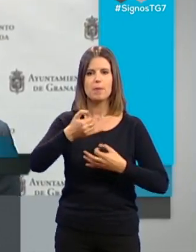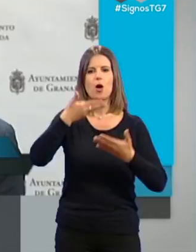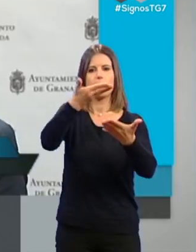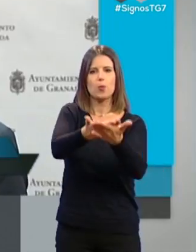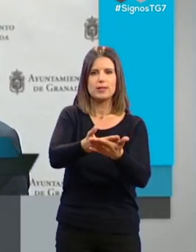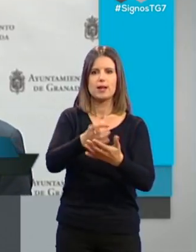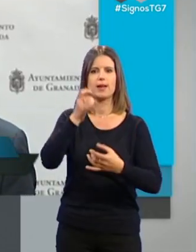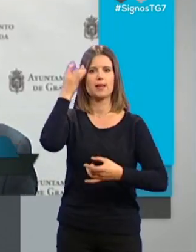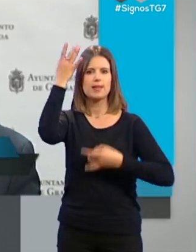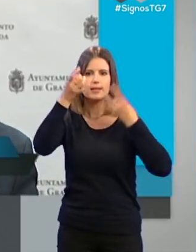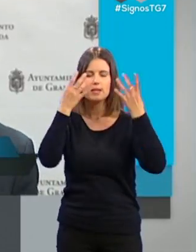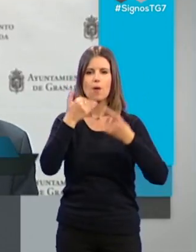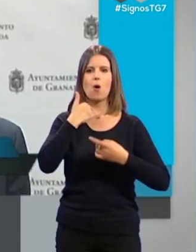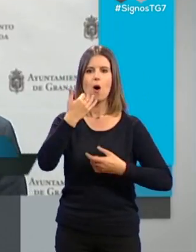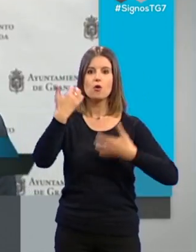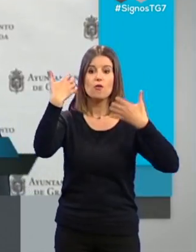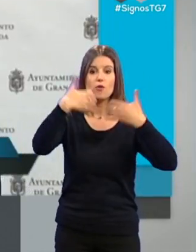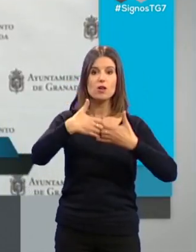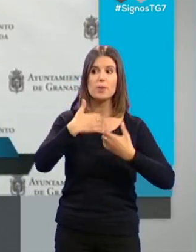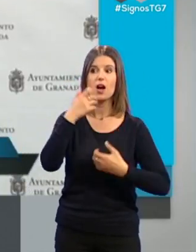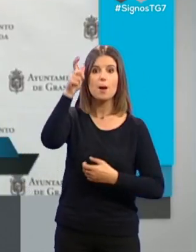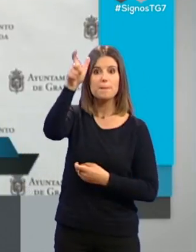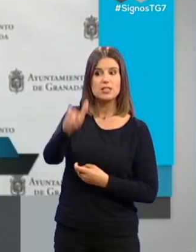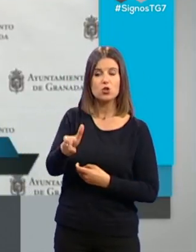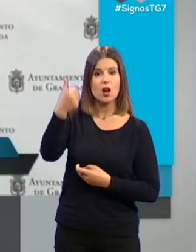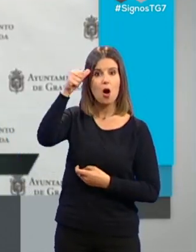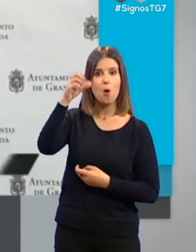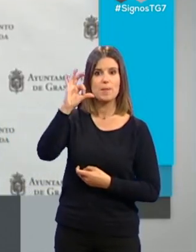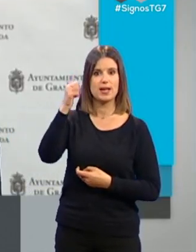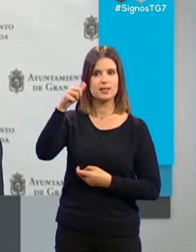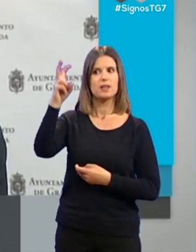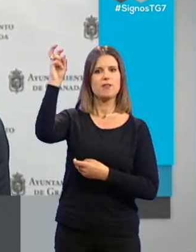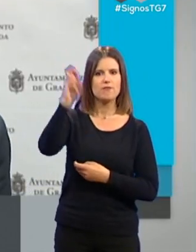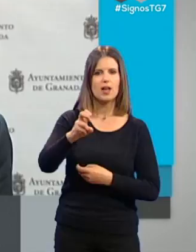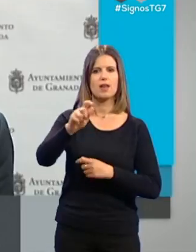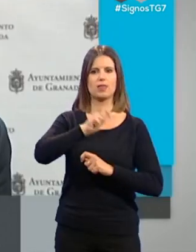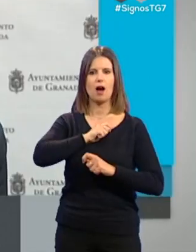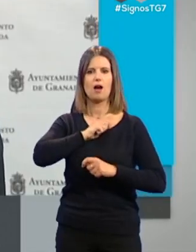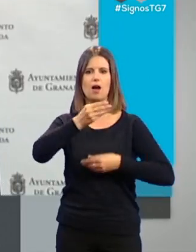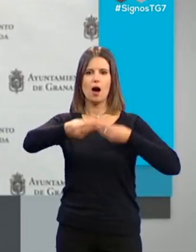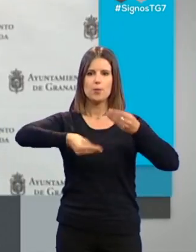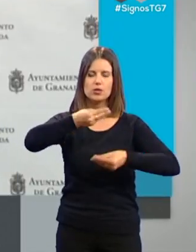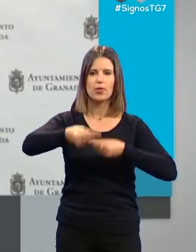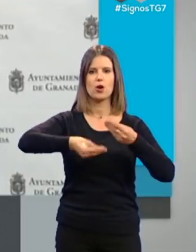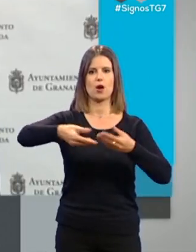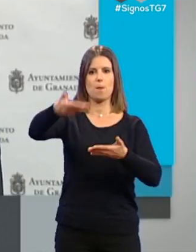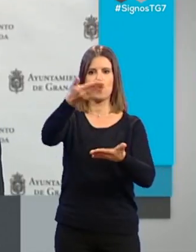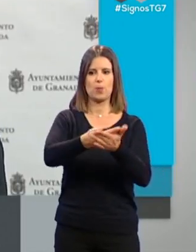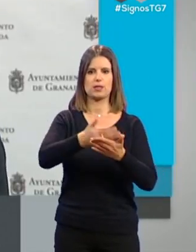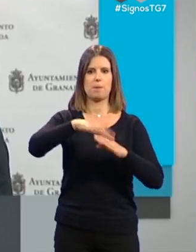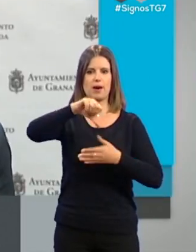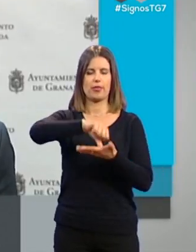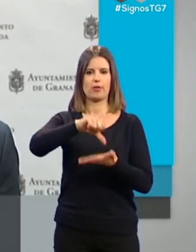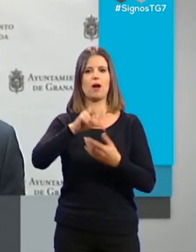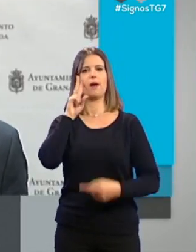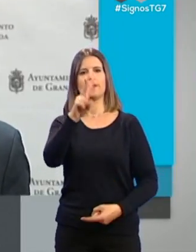propuesta, un órgano de funcionamiento, alguien como Santi que viene a aportar ideas, propuestas para esta ciudad, pues se encuentra